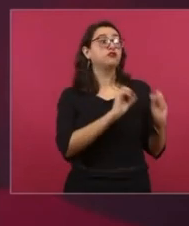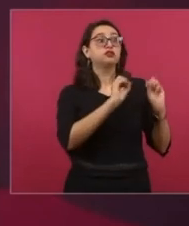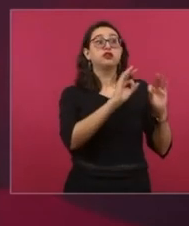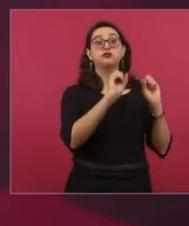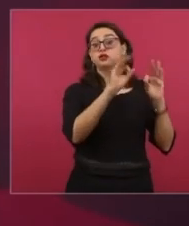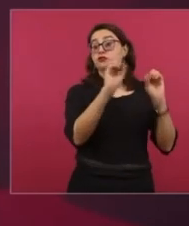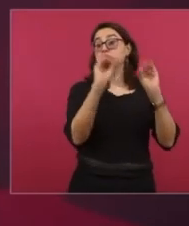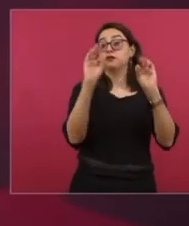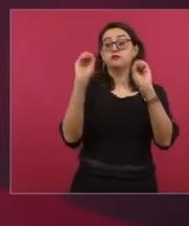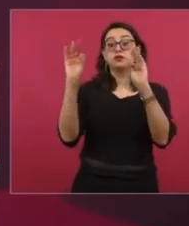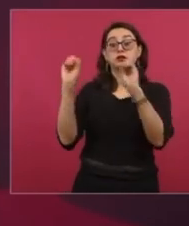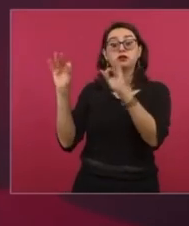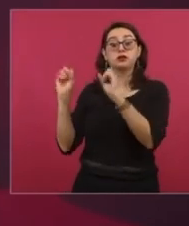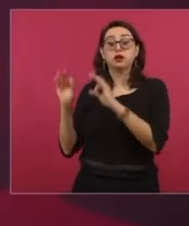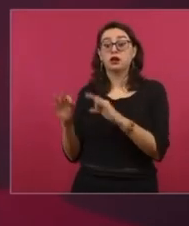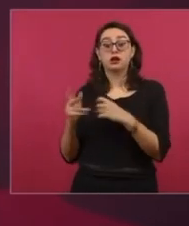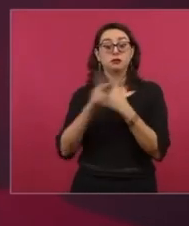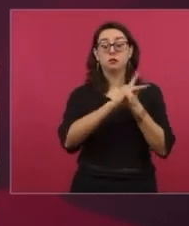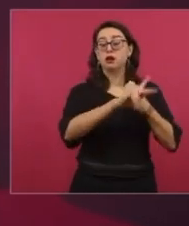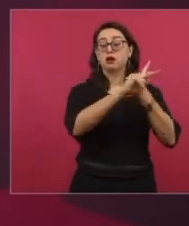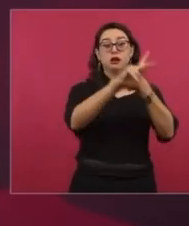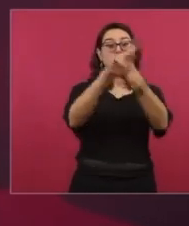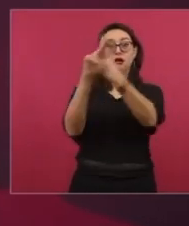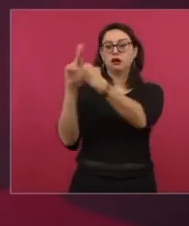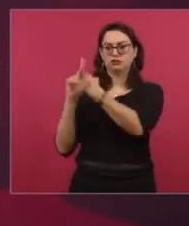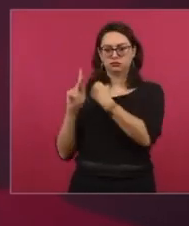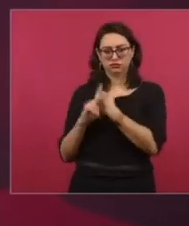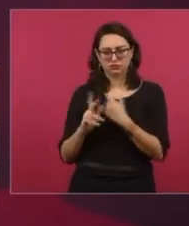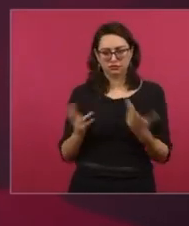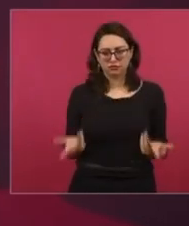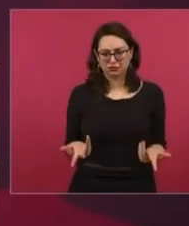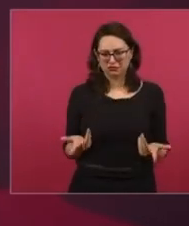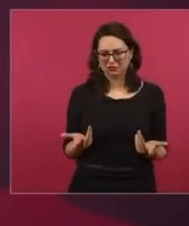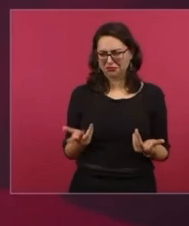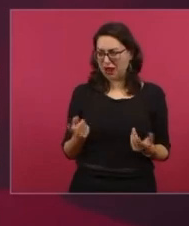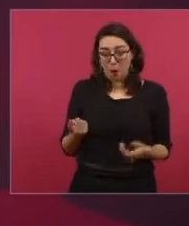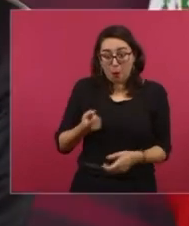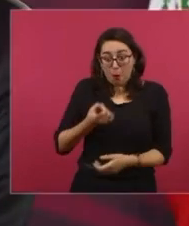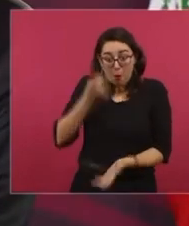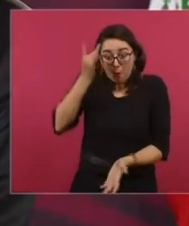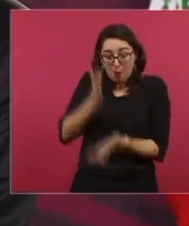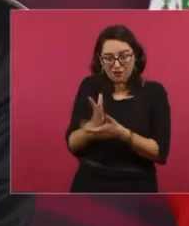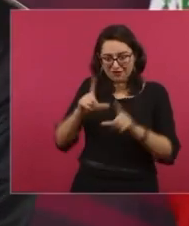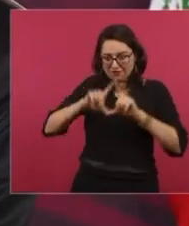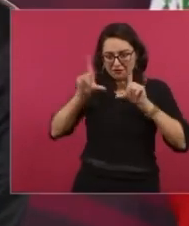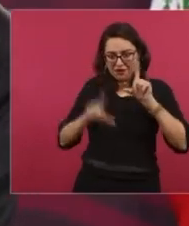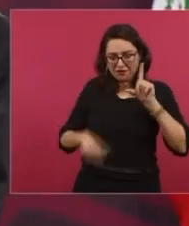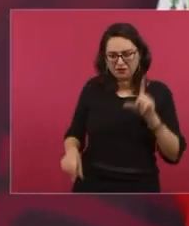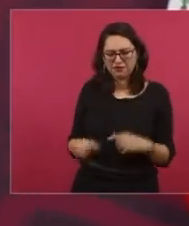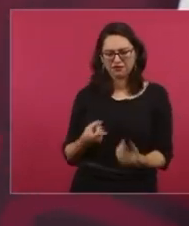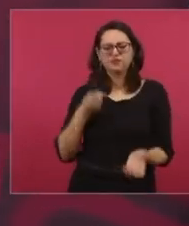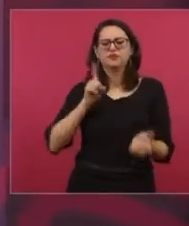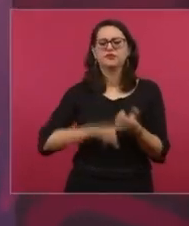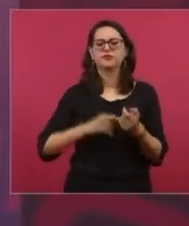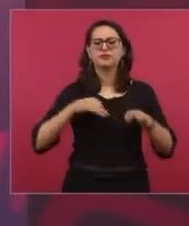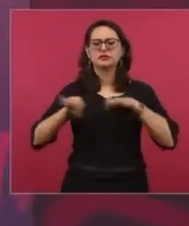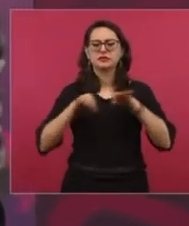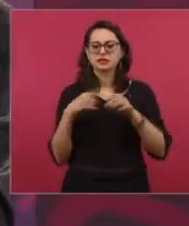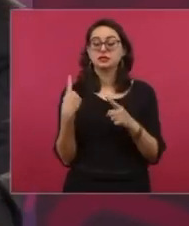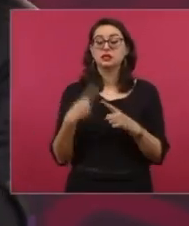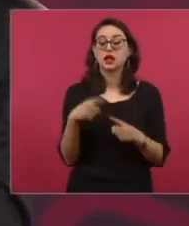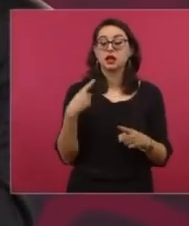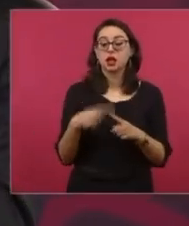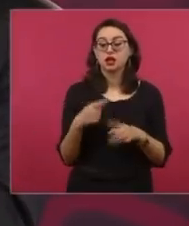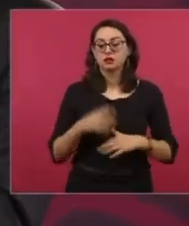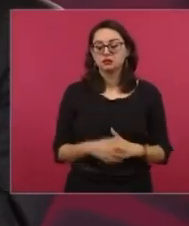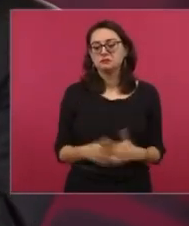que tenía oficinas de este tipo. Y quienes trabajaban ahí, pues pura gente